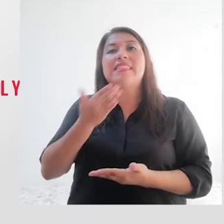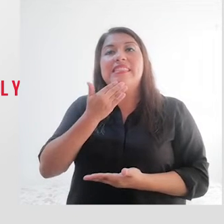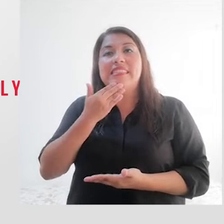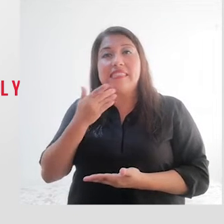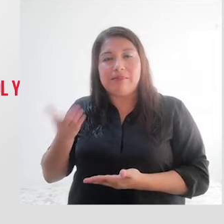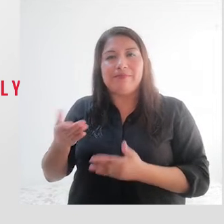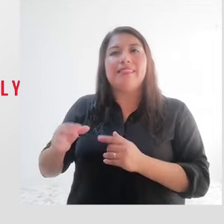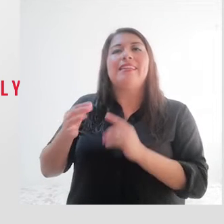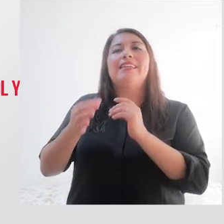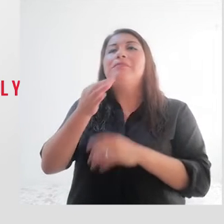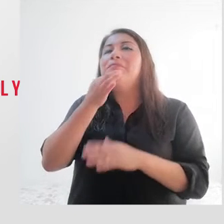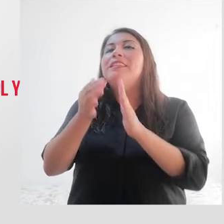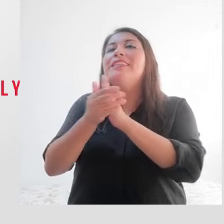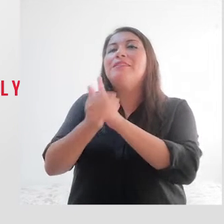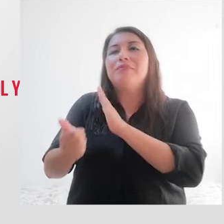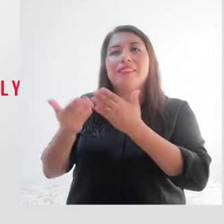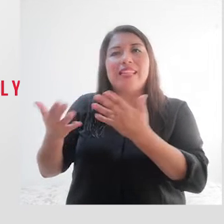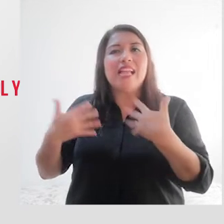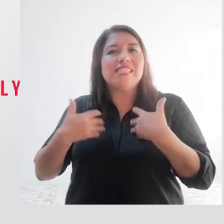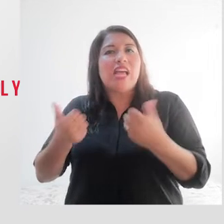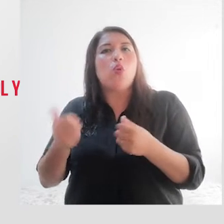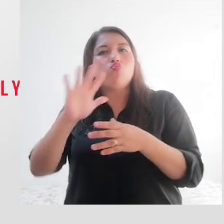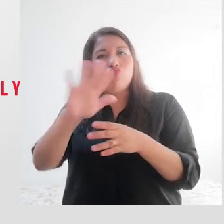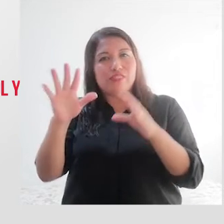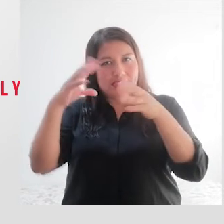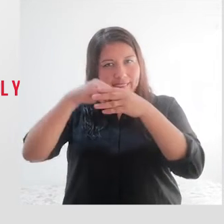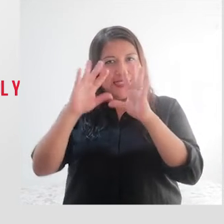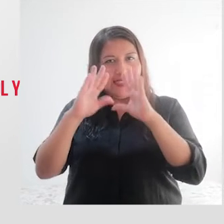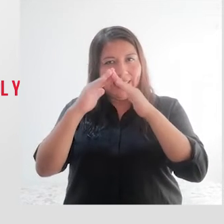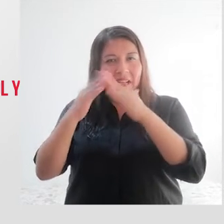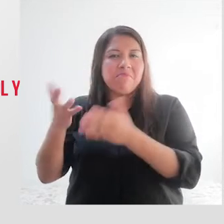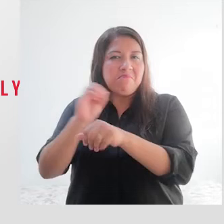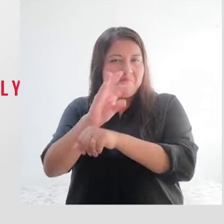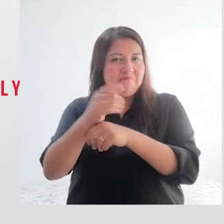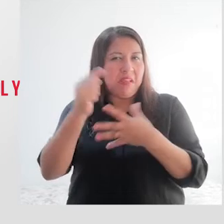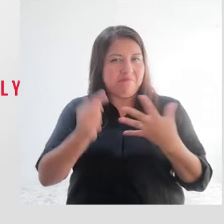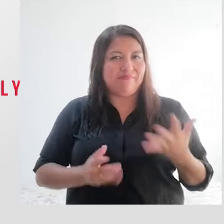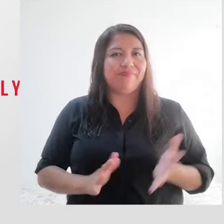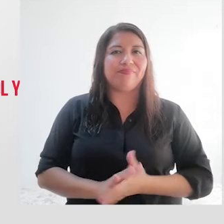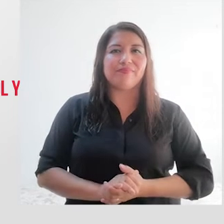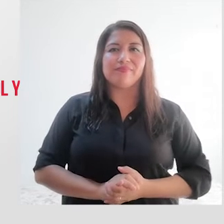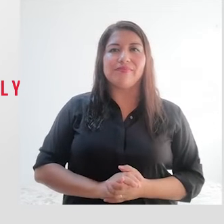la especialista del portal Salud en Casa, para darnos estas indicaciones.